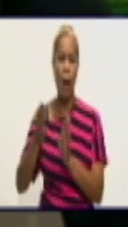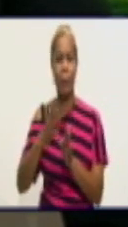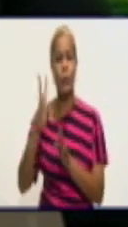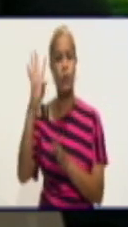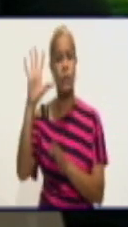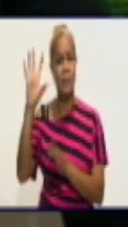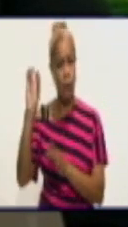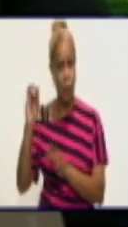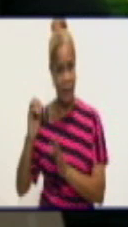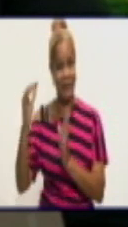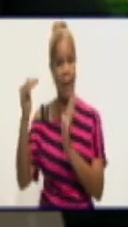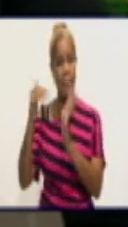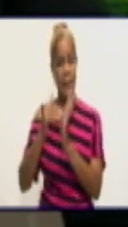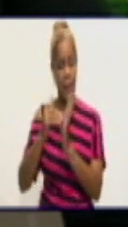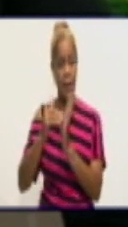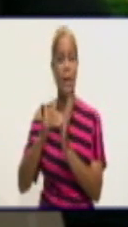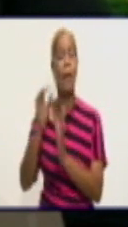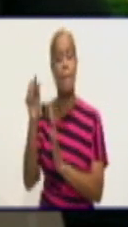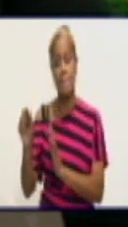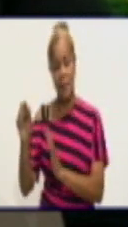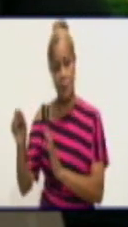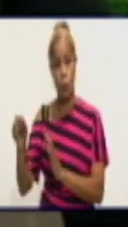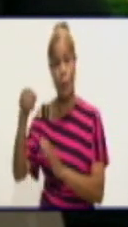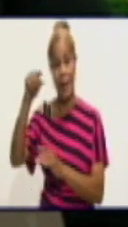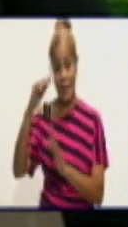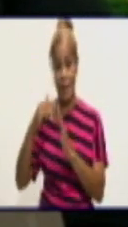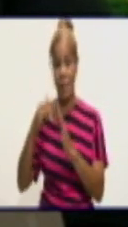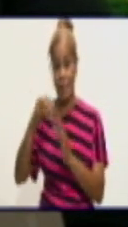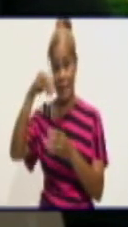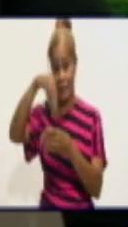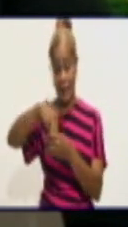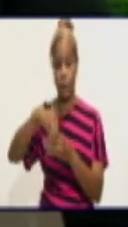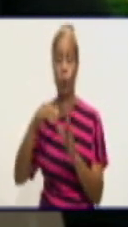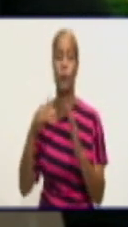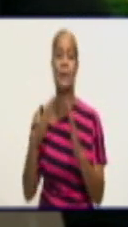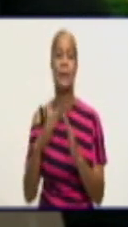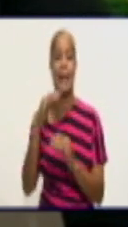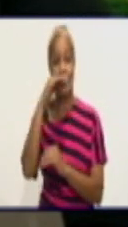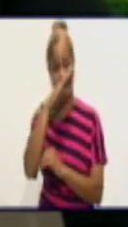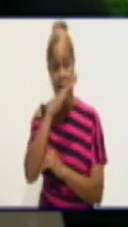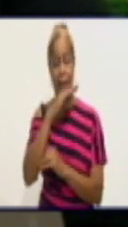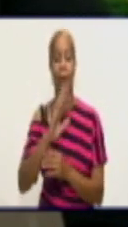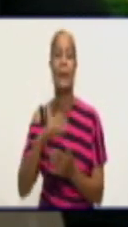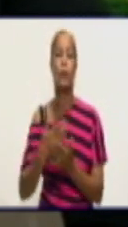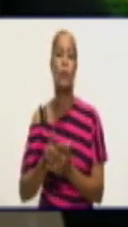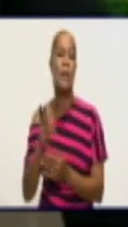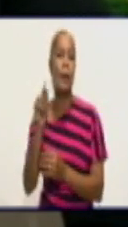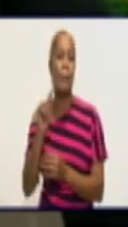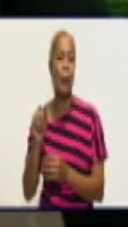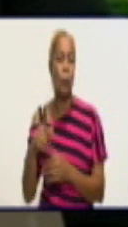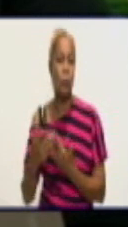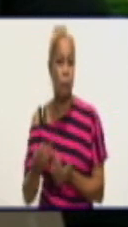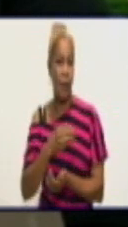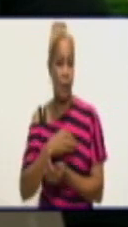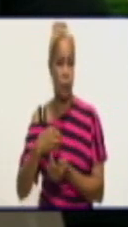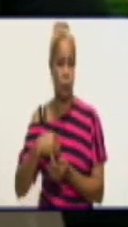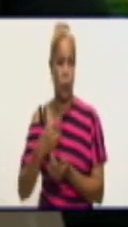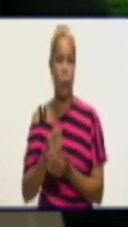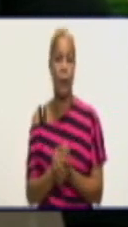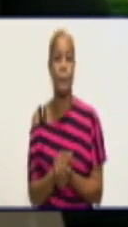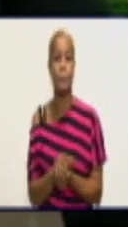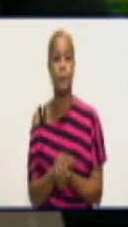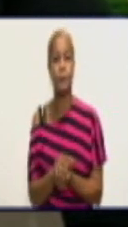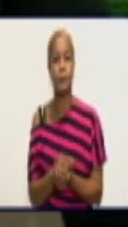habitantes, o por encima de los 50.000 habitantes. Ahora, doctora, la pregunta que la habíamos dejado